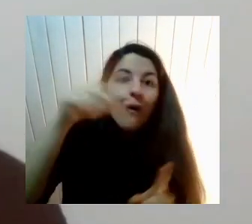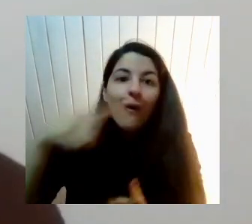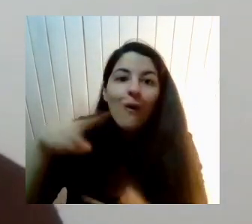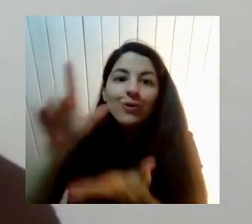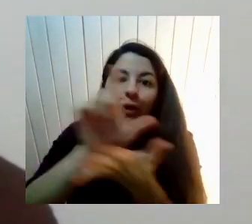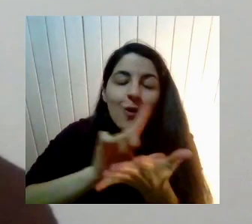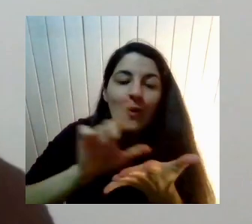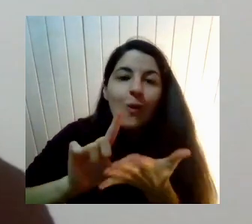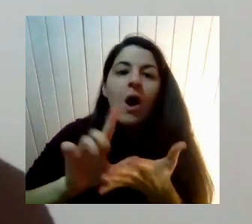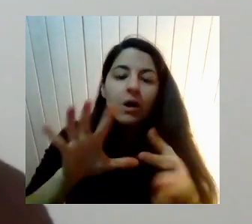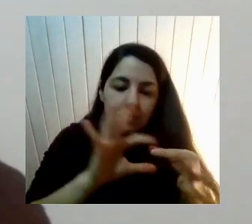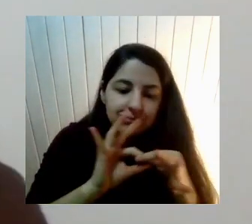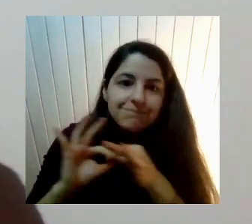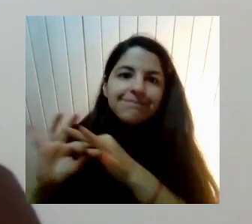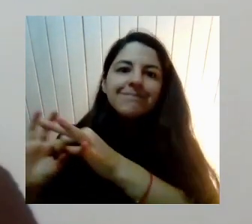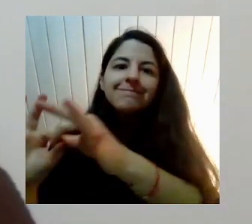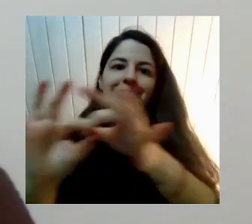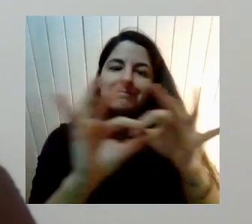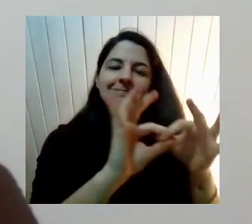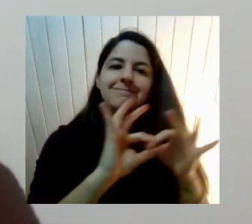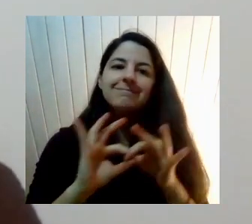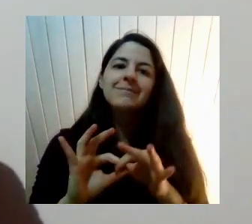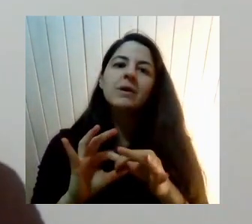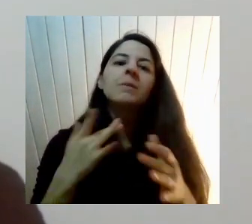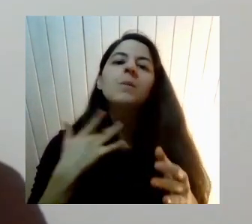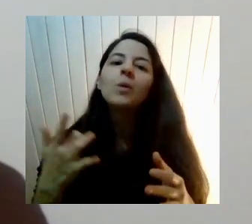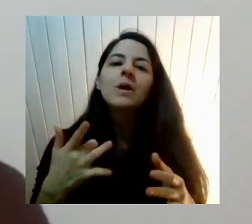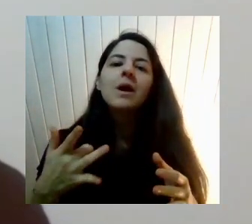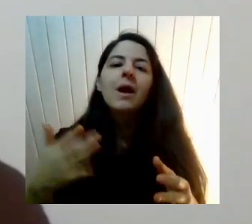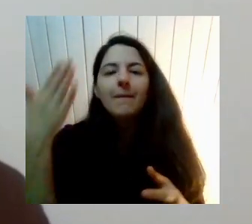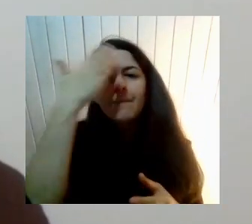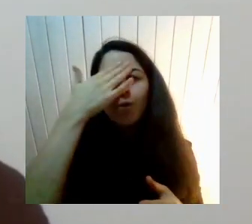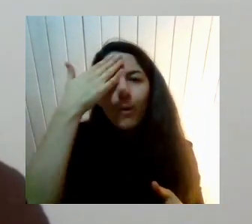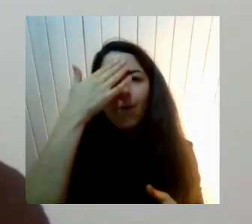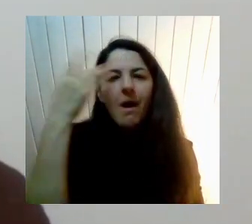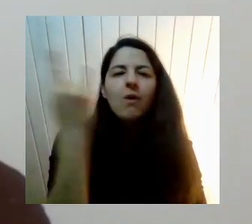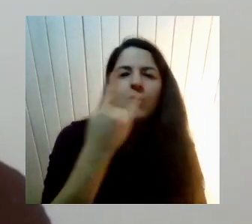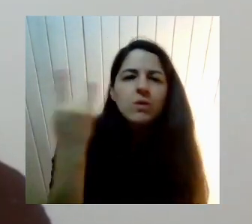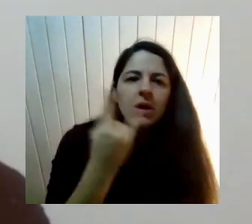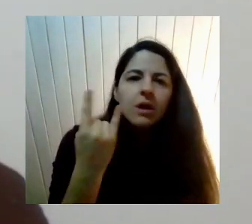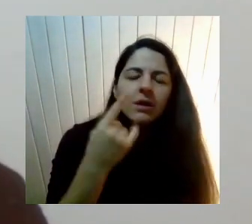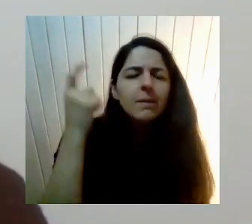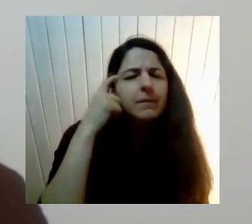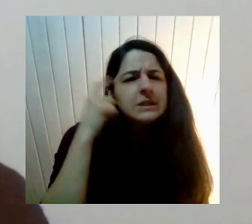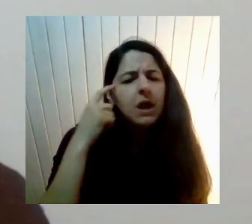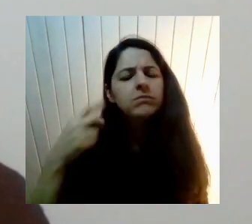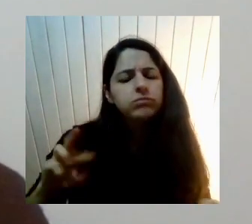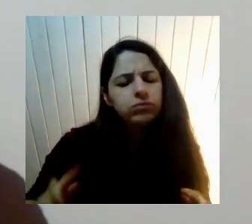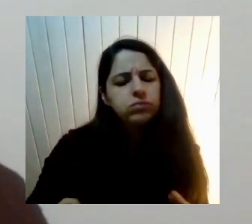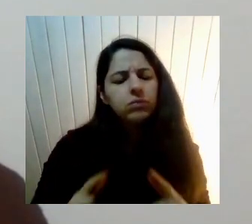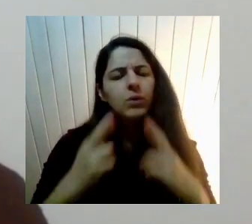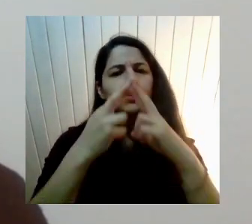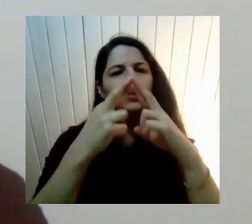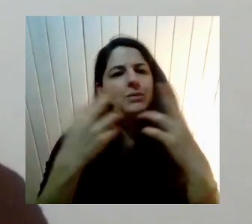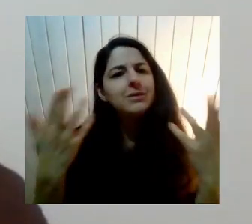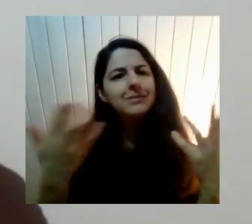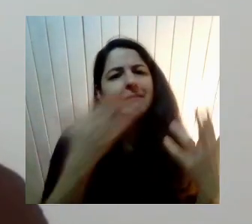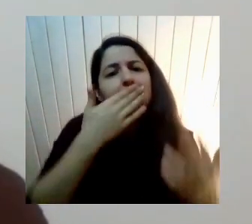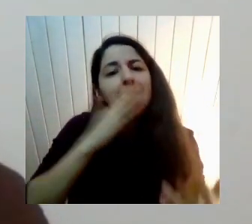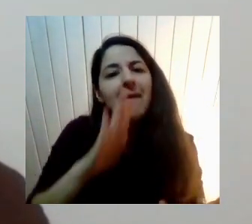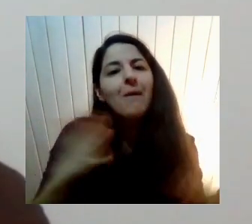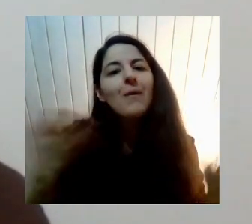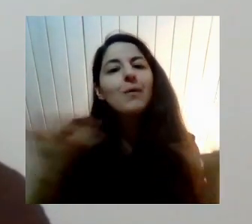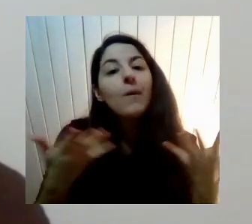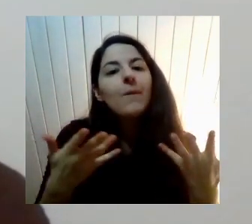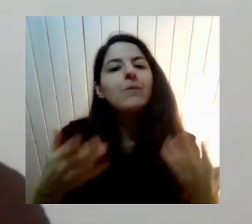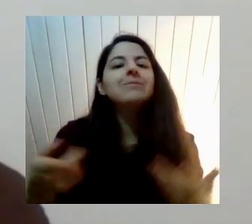une Una preocupación Una urgencia Y esa urgencia Hay que pensar A construirla Y qué mejor que hacerlo A través de estos espacios De diálogo